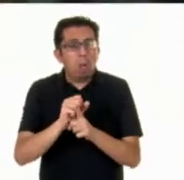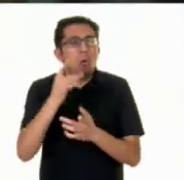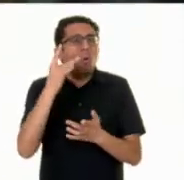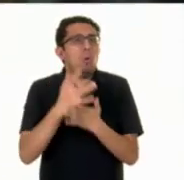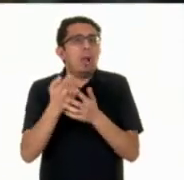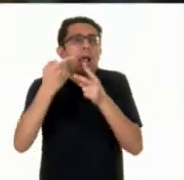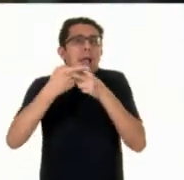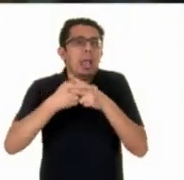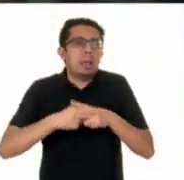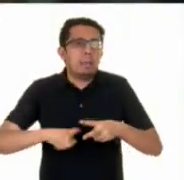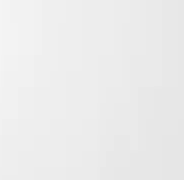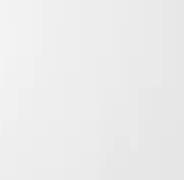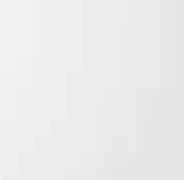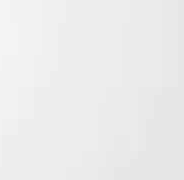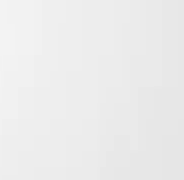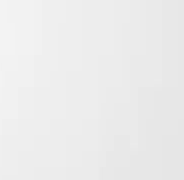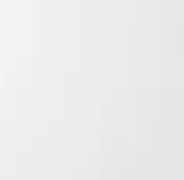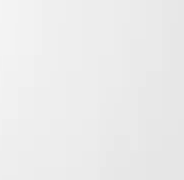punta del iceberg.